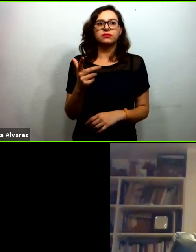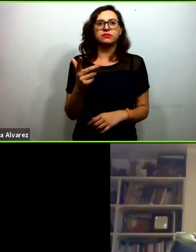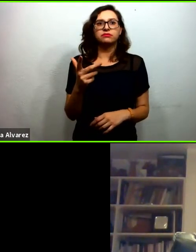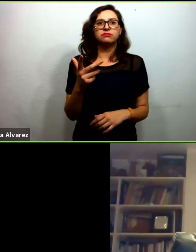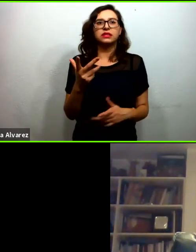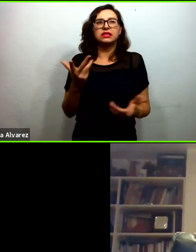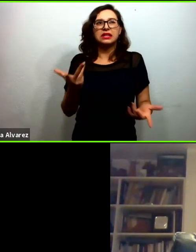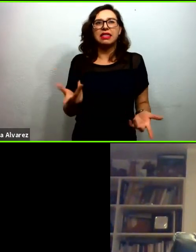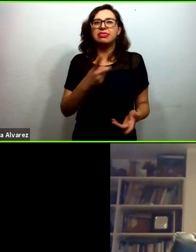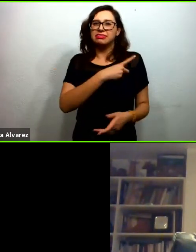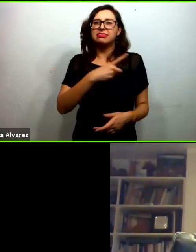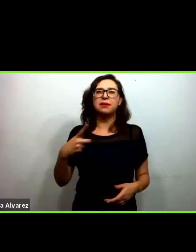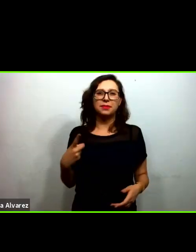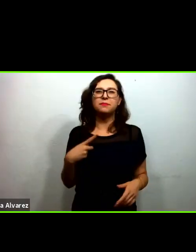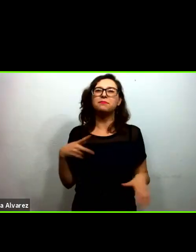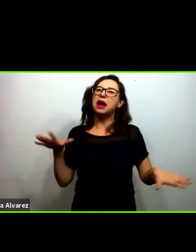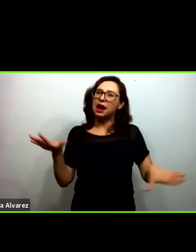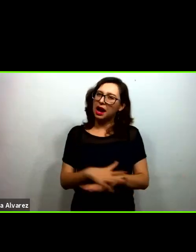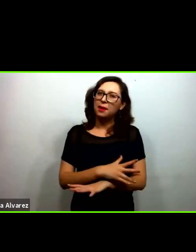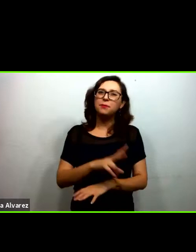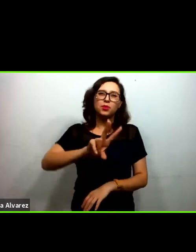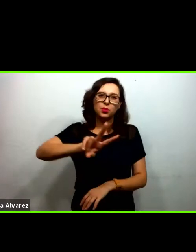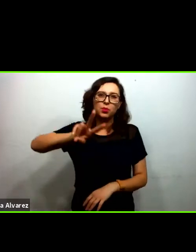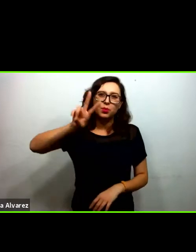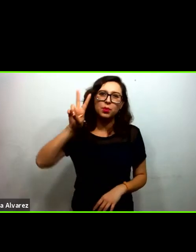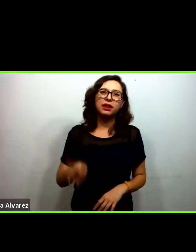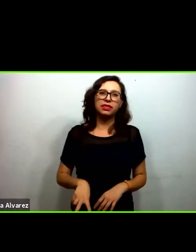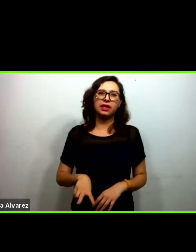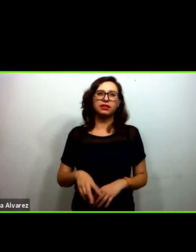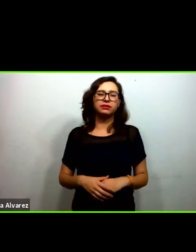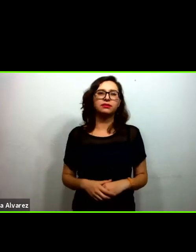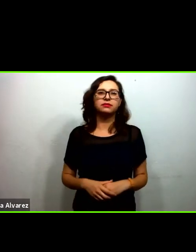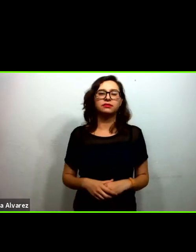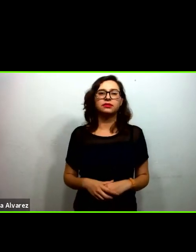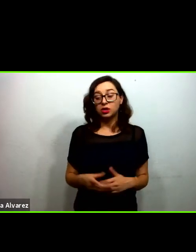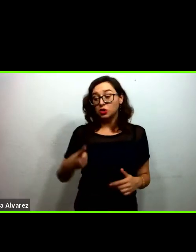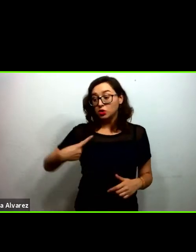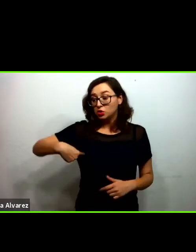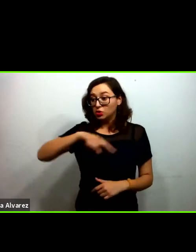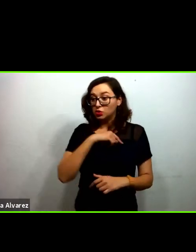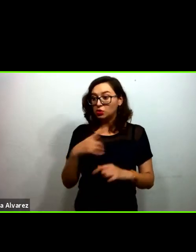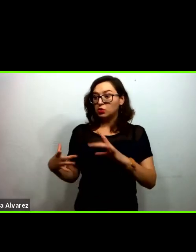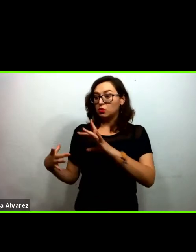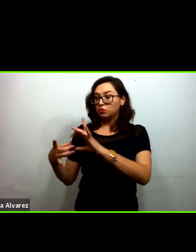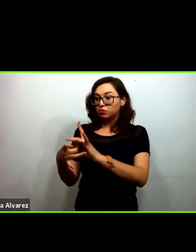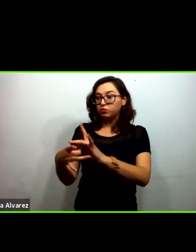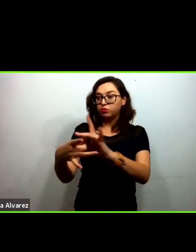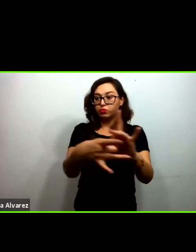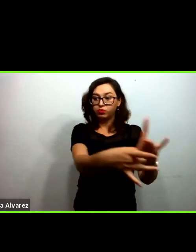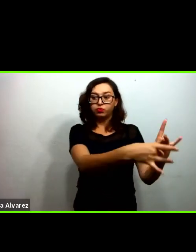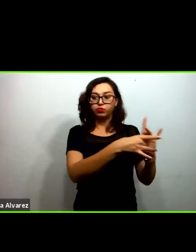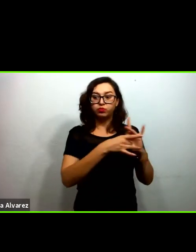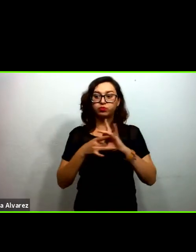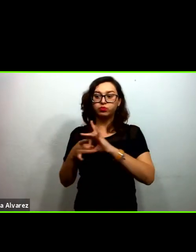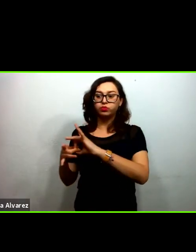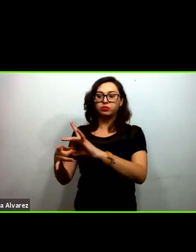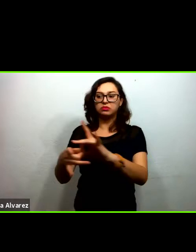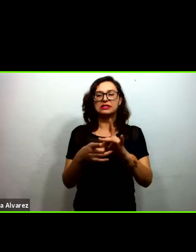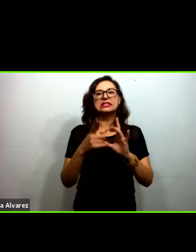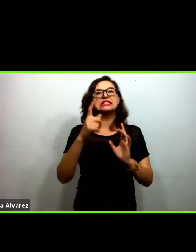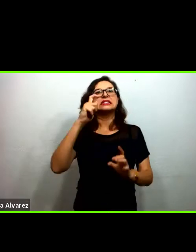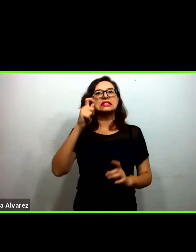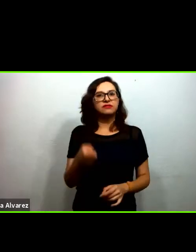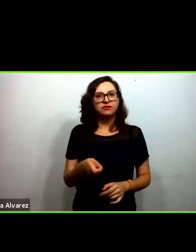demostrar el cambio varias de las alianzas que nosotros hemos logrado han implicado mostrar el